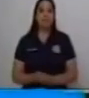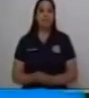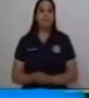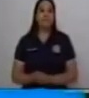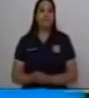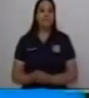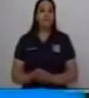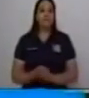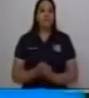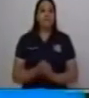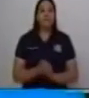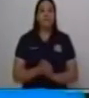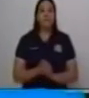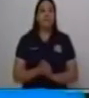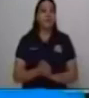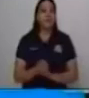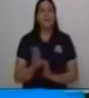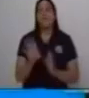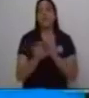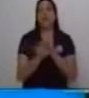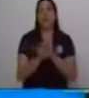no me importa